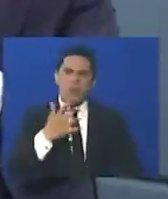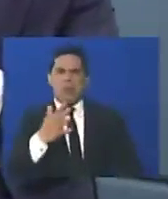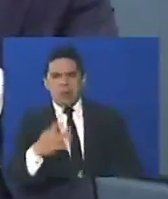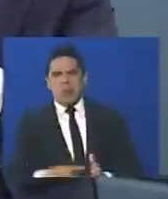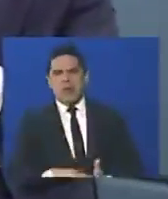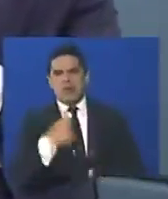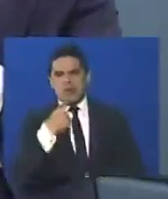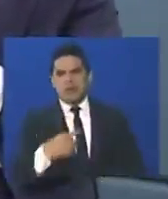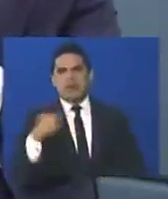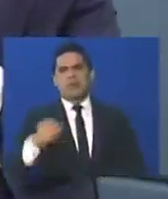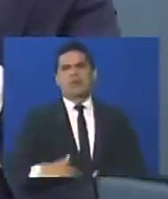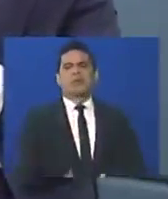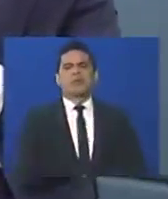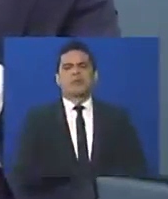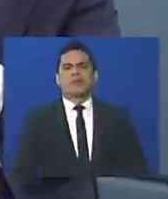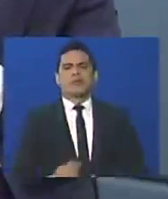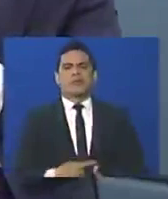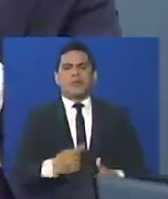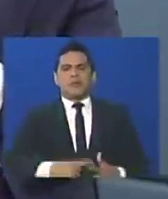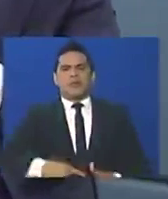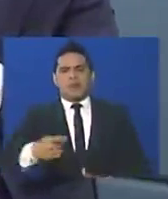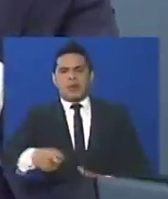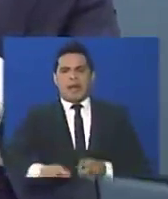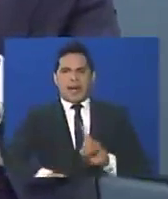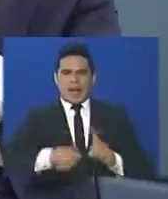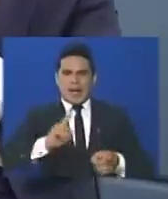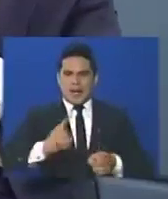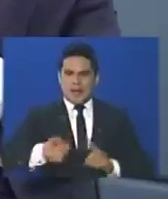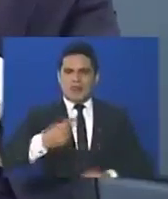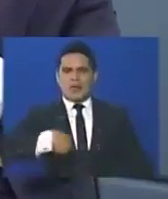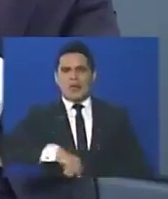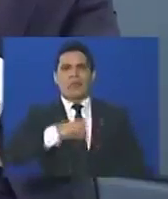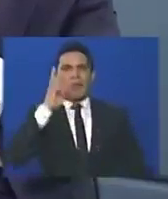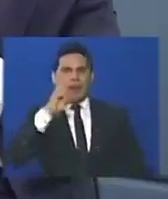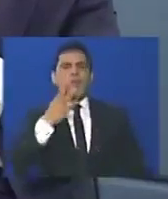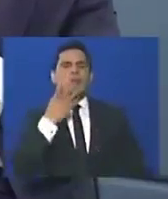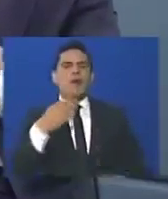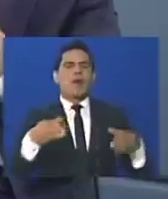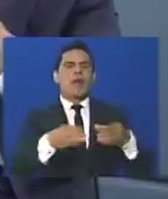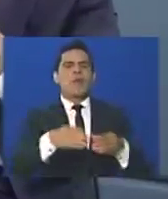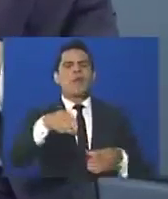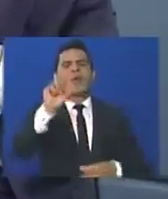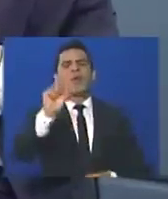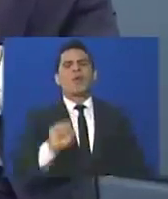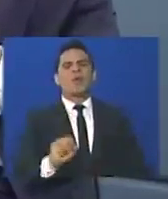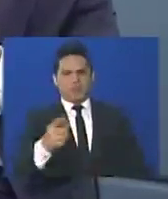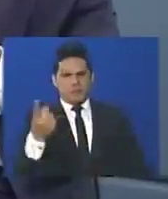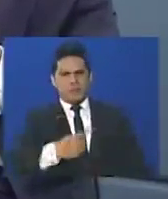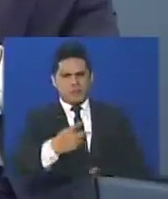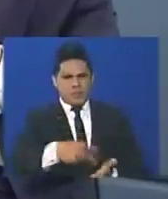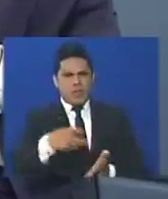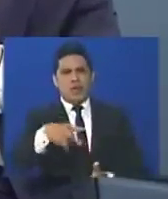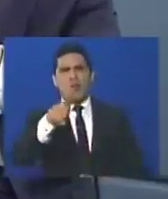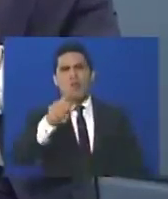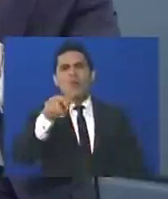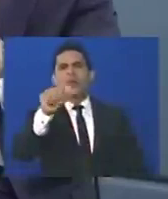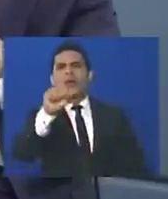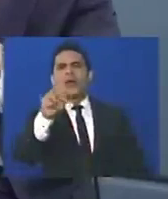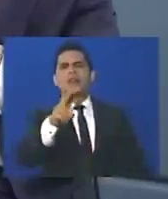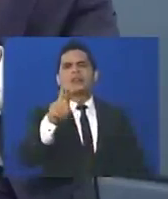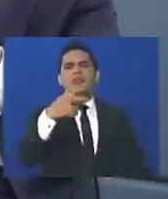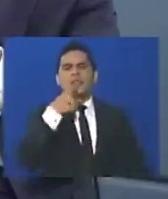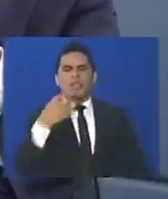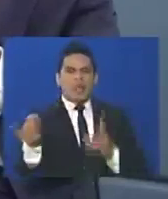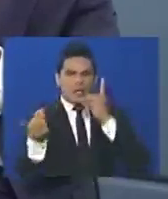tú sabes, a darle la vuelta, ahí están los miembros de UNASUR, han venido los miembros de UNASUR, a